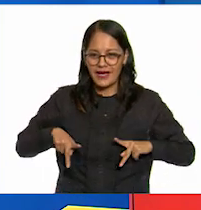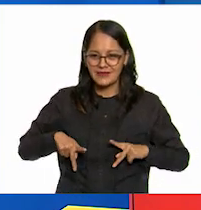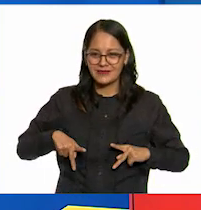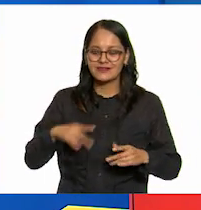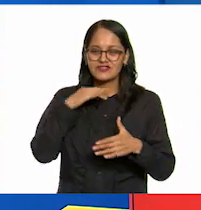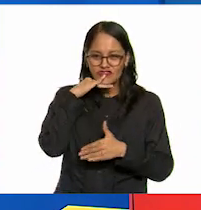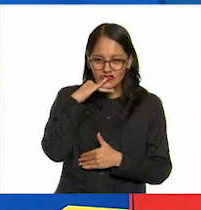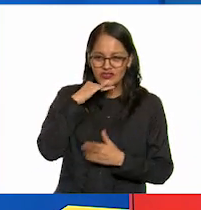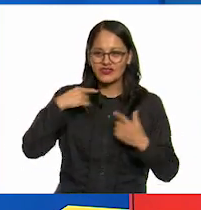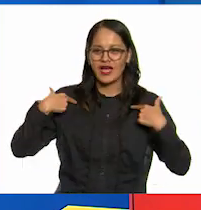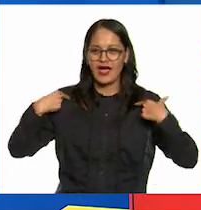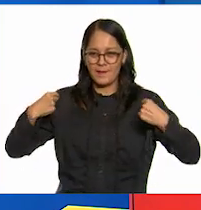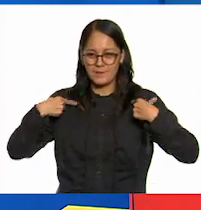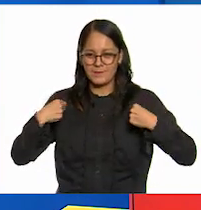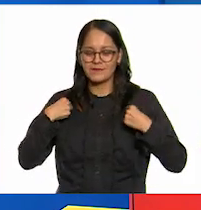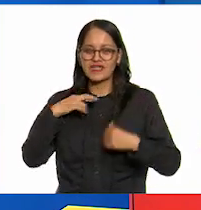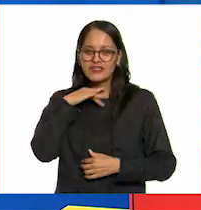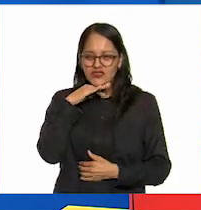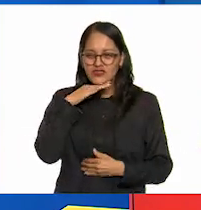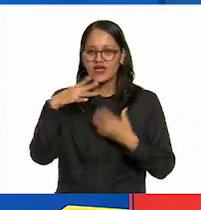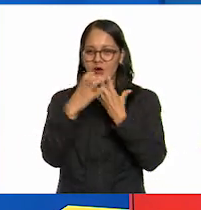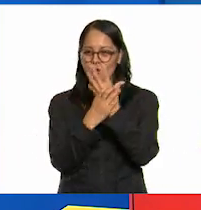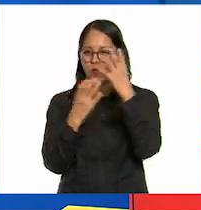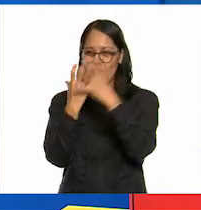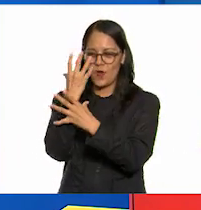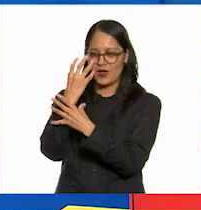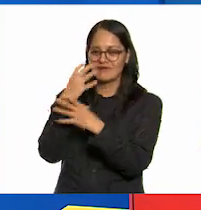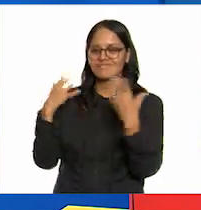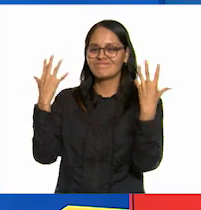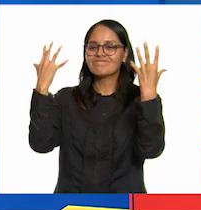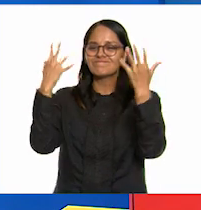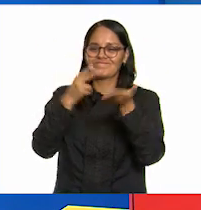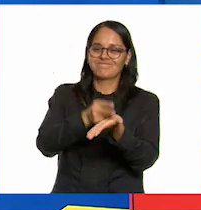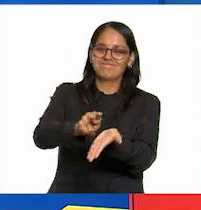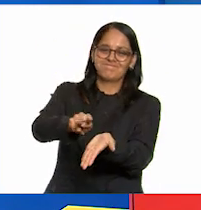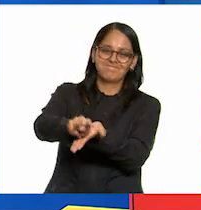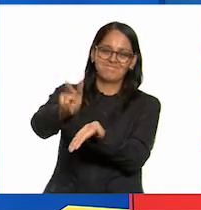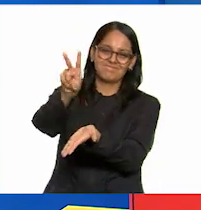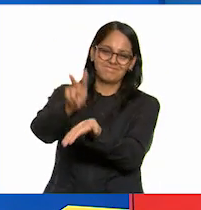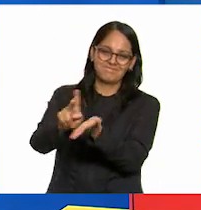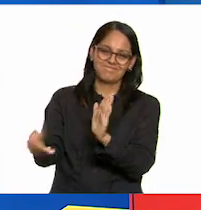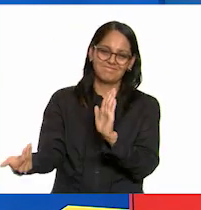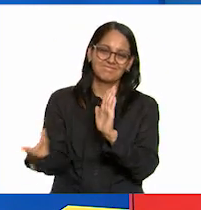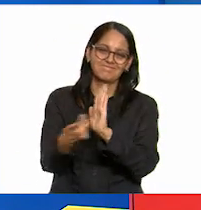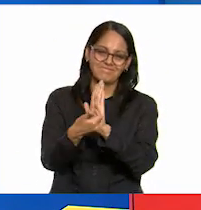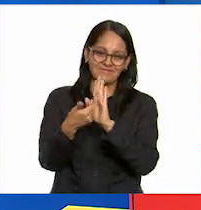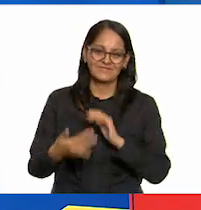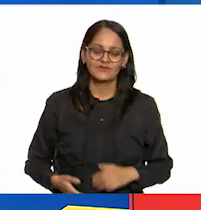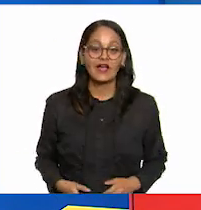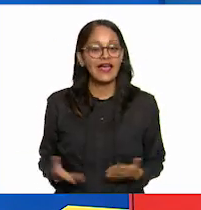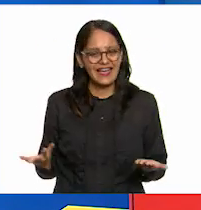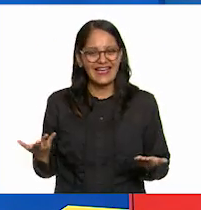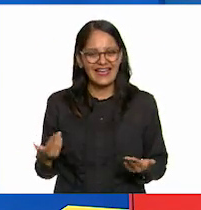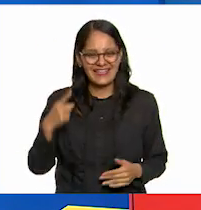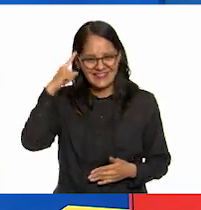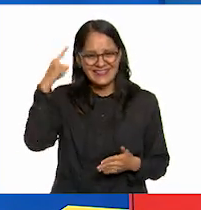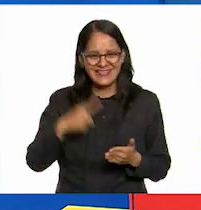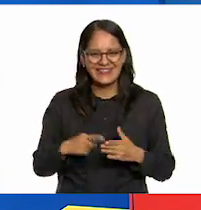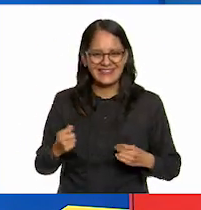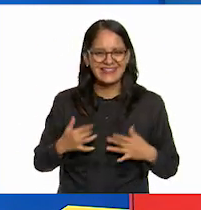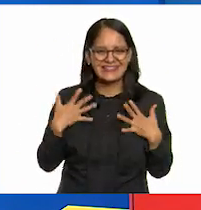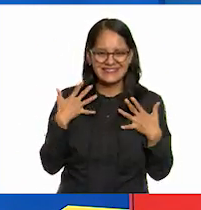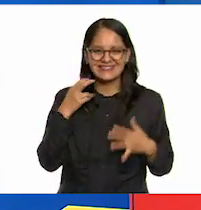la camisa los guantes como prueba de la barrida ya maestro creo que nos emocionamos un poquito y